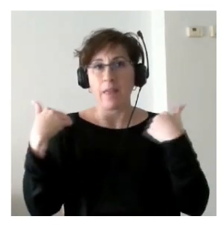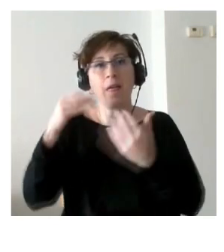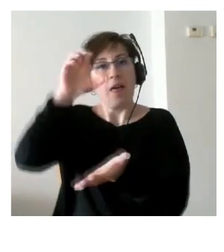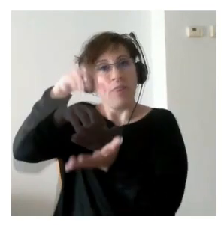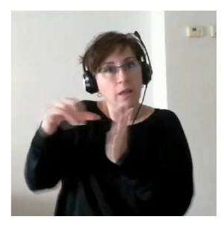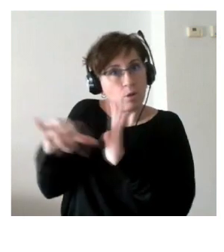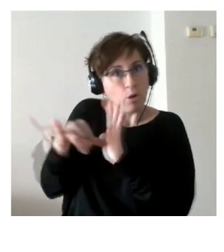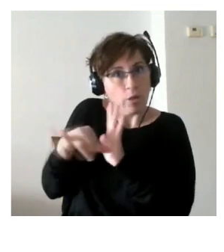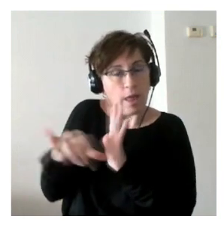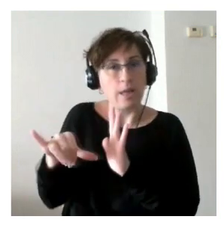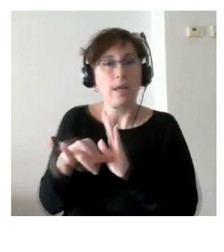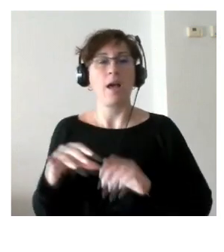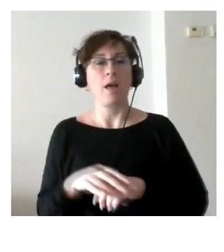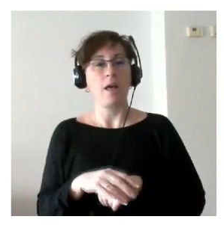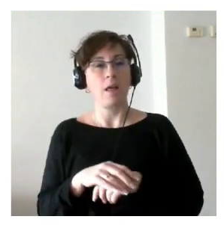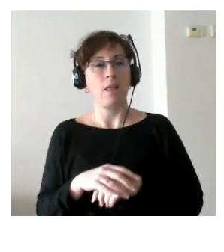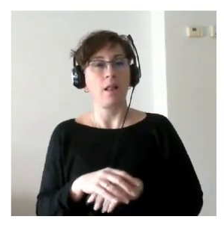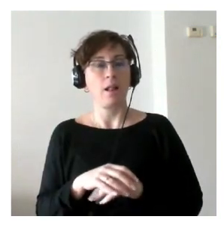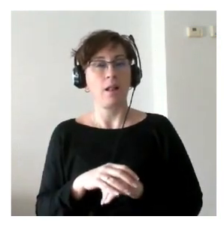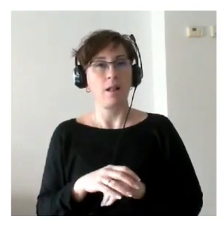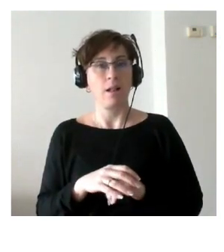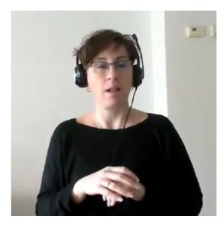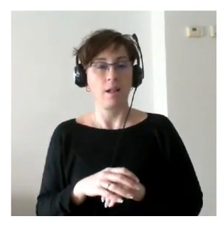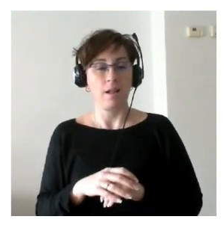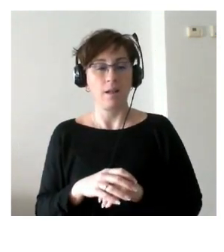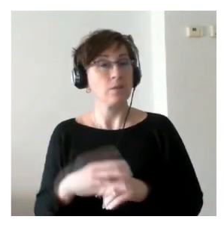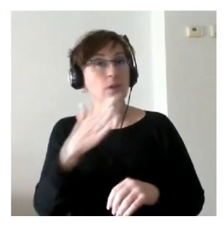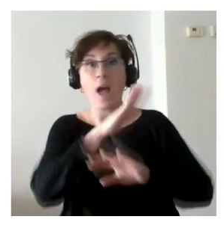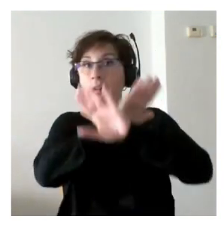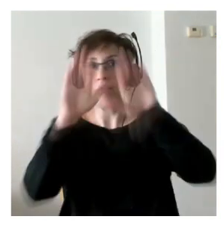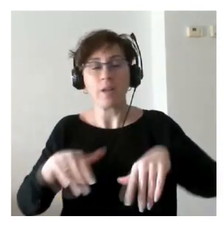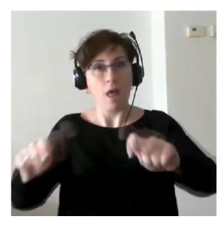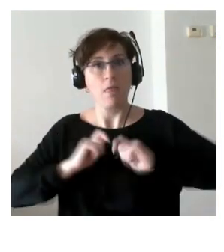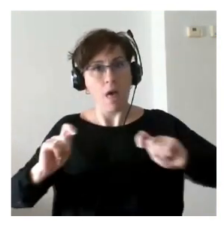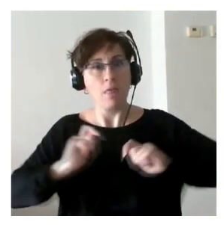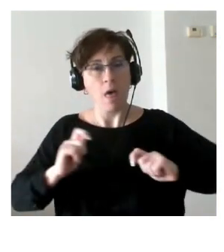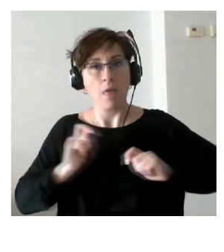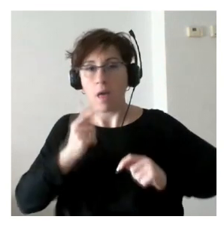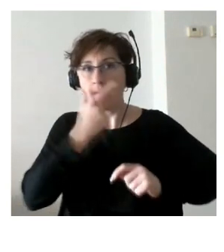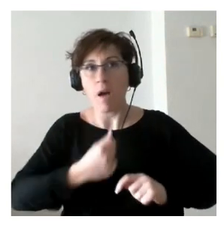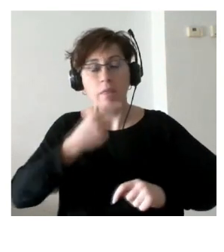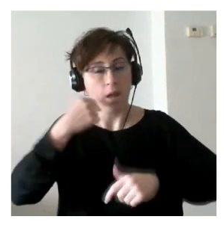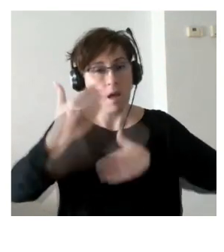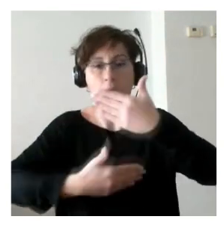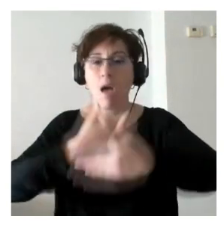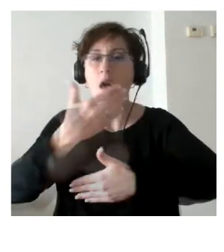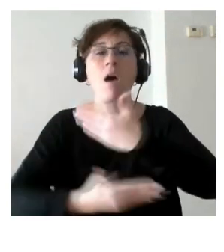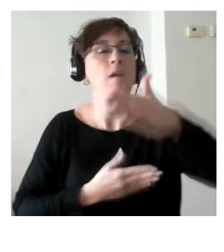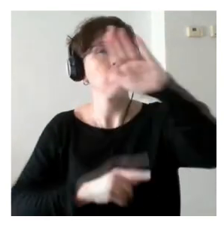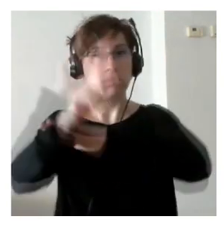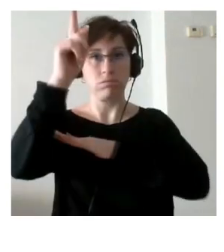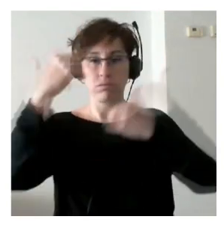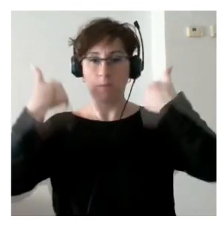él está trabajando ahora entonces ha sido todo facilitarle el proceso de evolución personal y